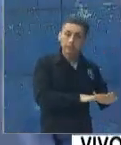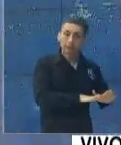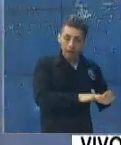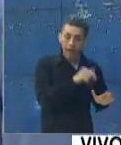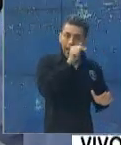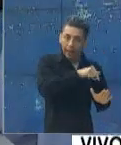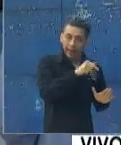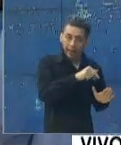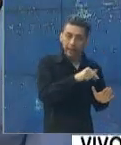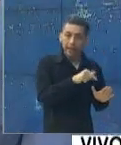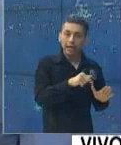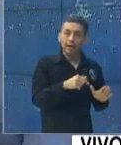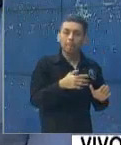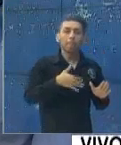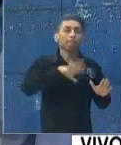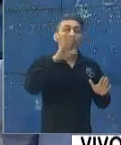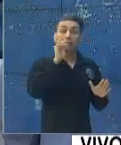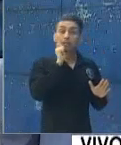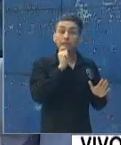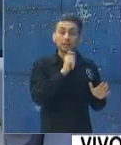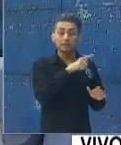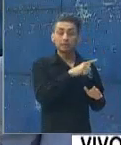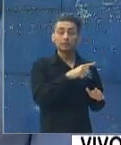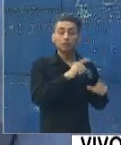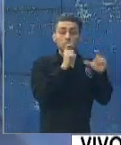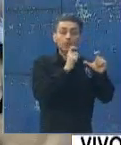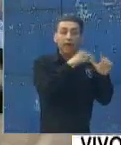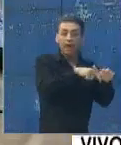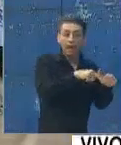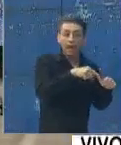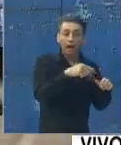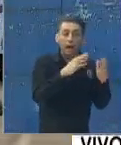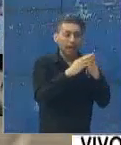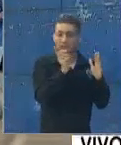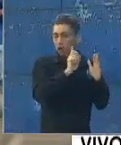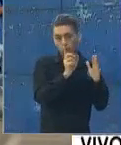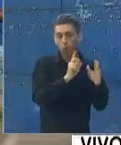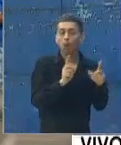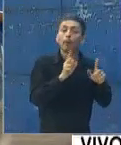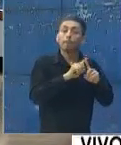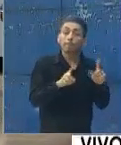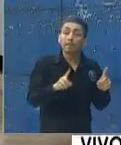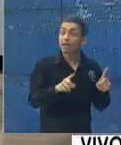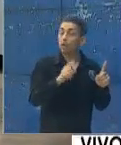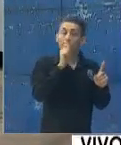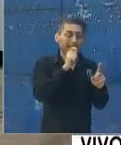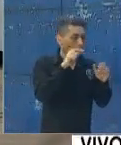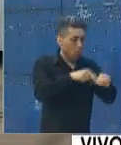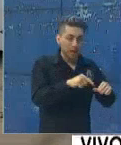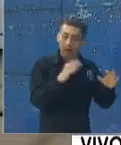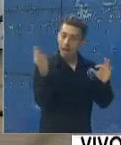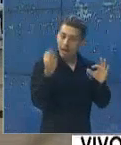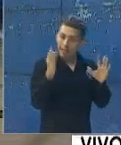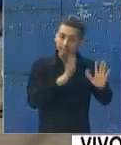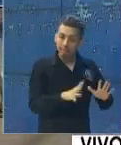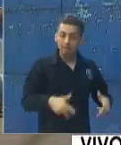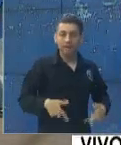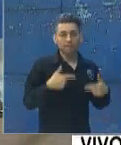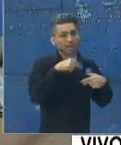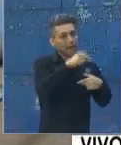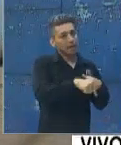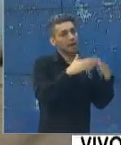no mejor cuidado que un hospital, pero mientras no esté gravemente enfermo, tiene una mejor calidad de vida.